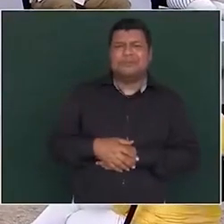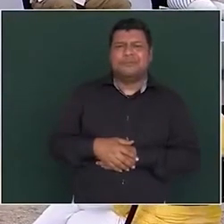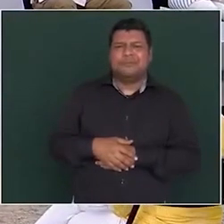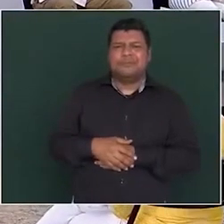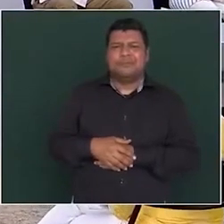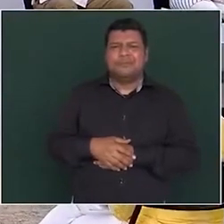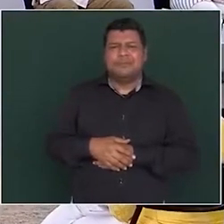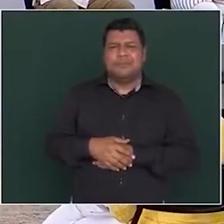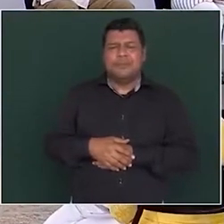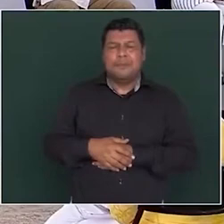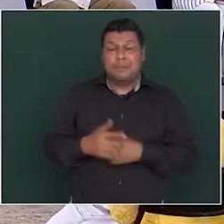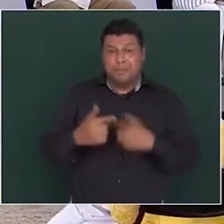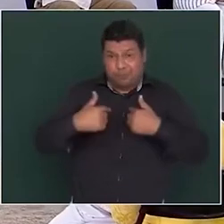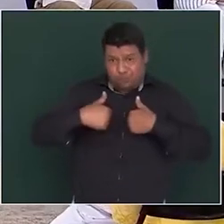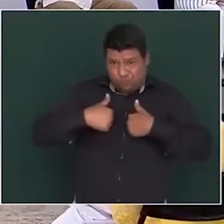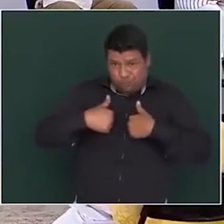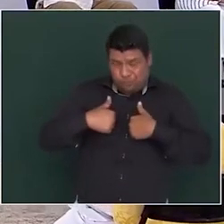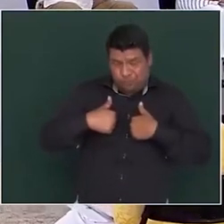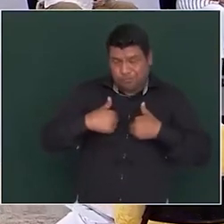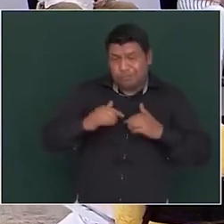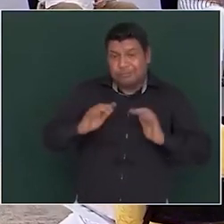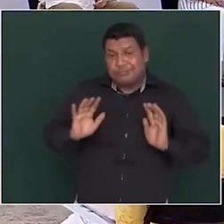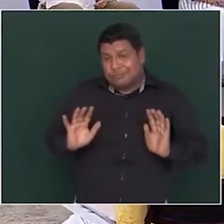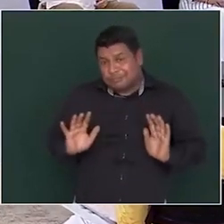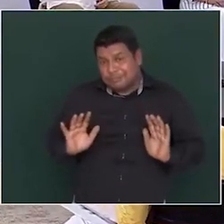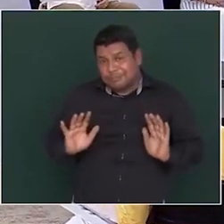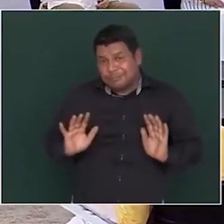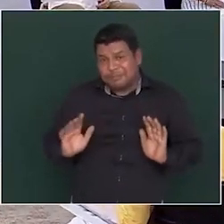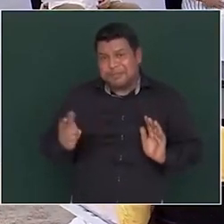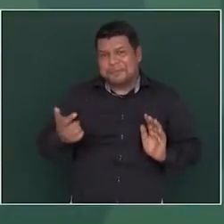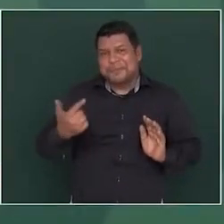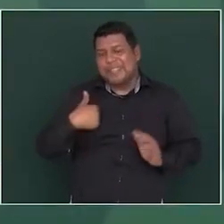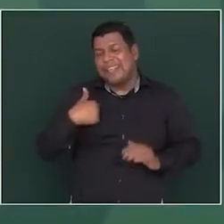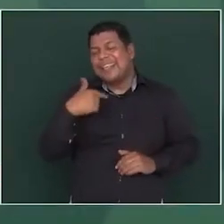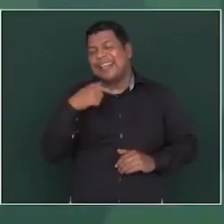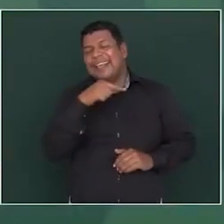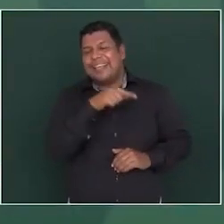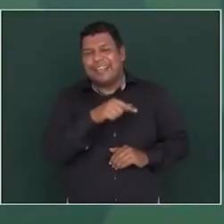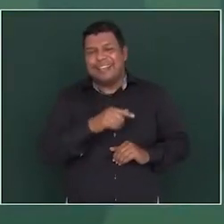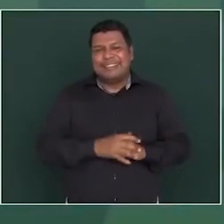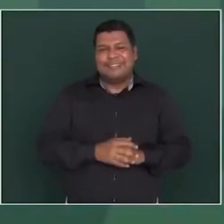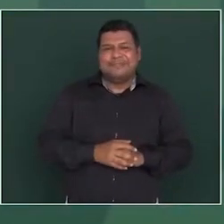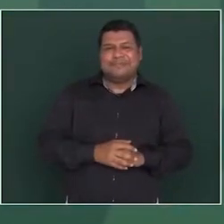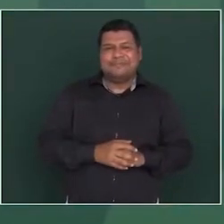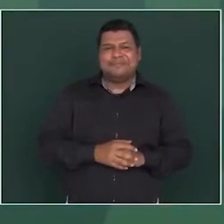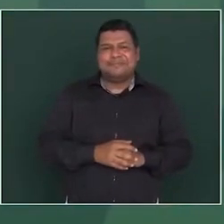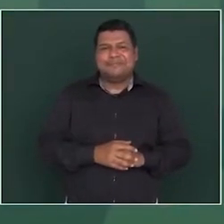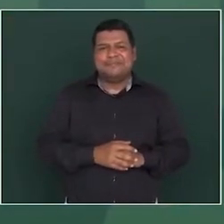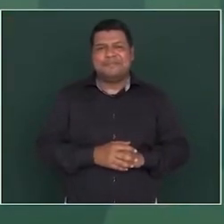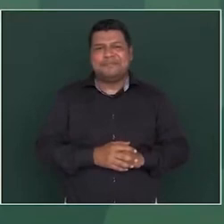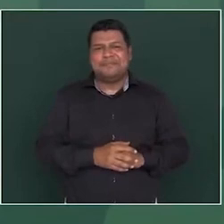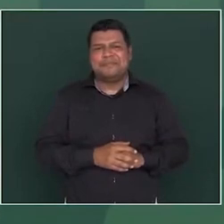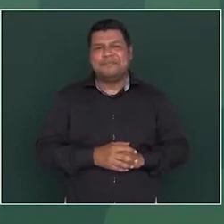en lo que a mí corresponde pues tengo muy claro que fue